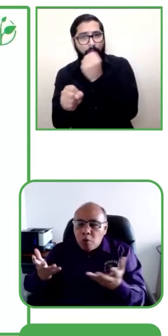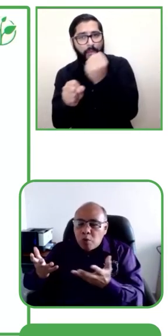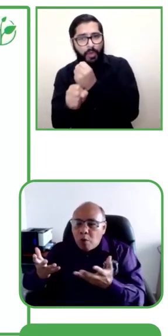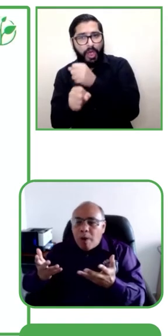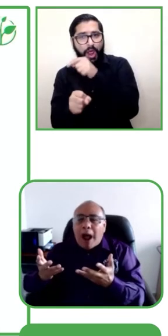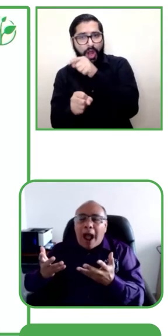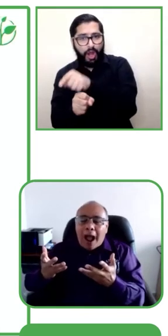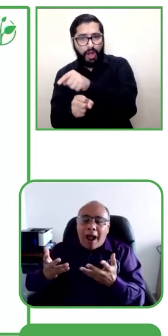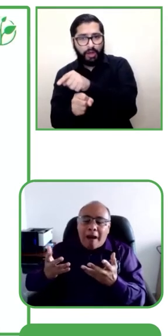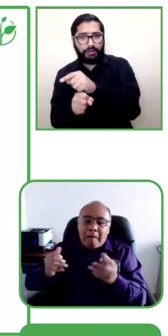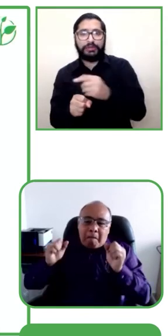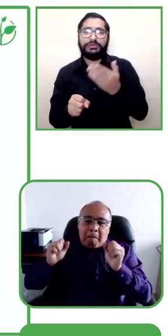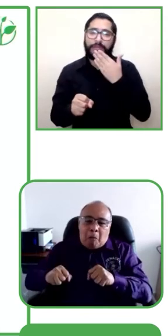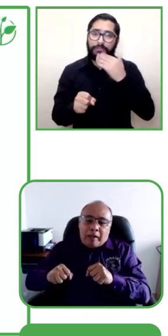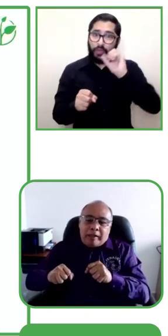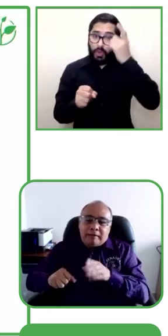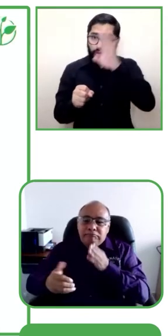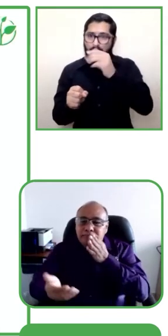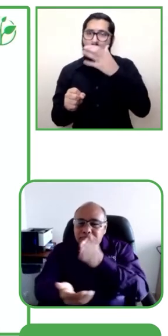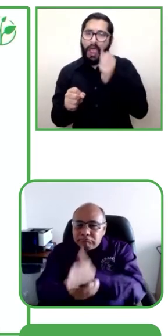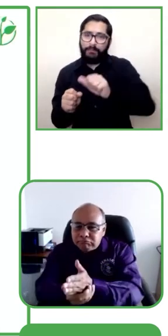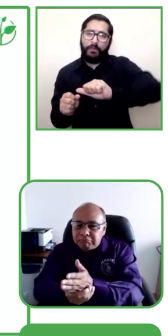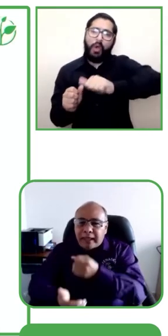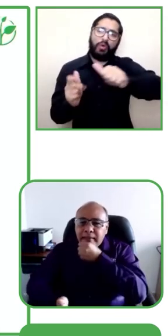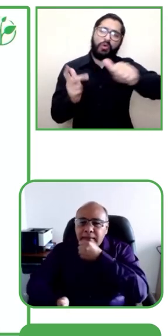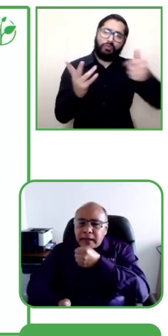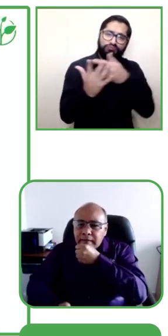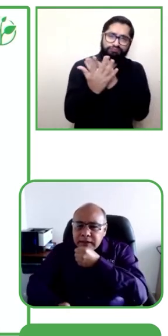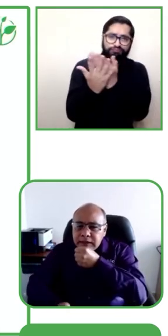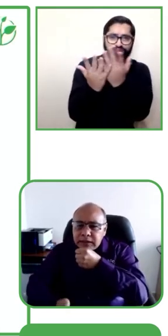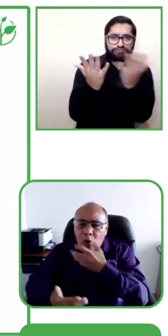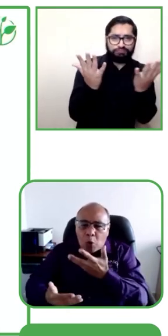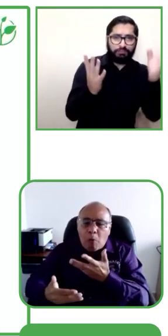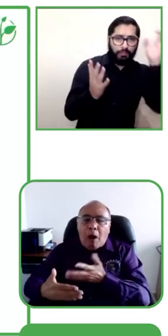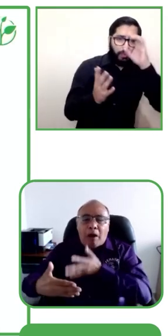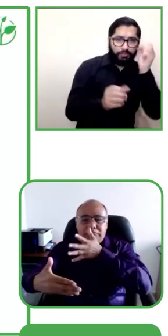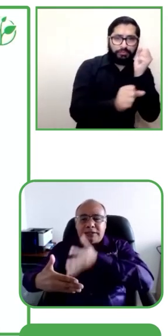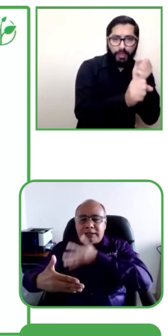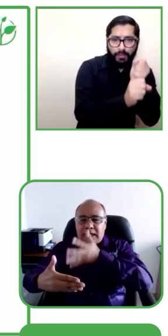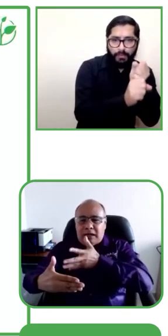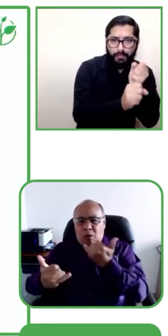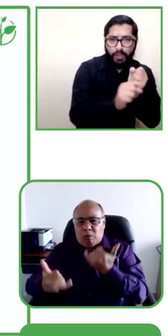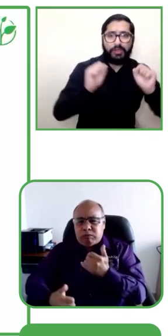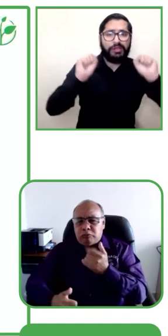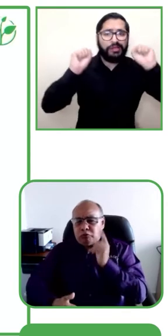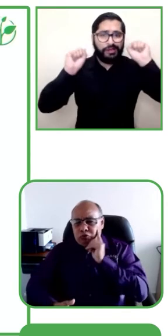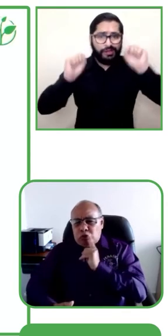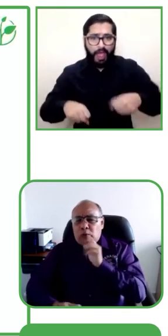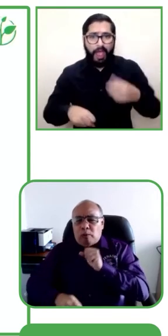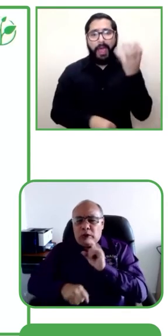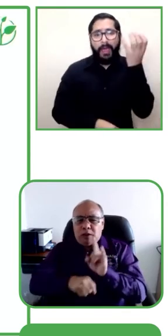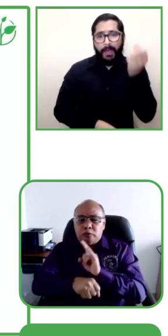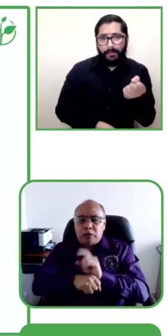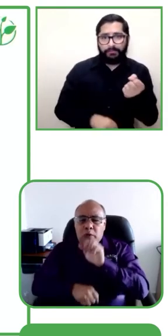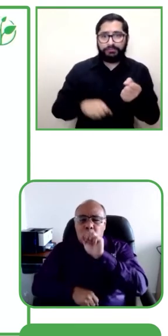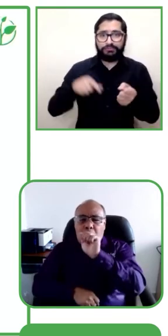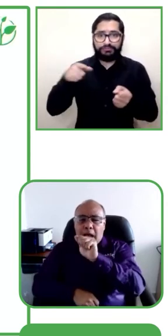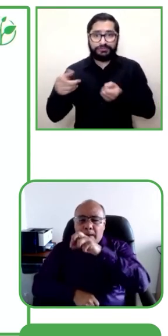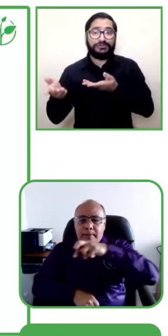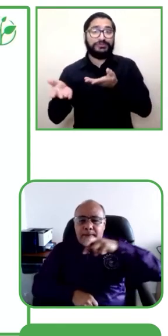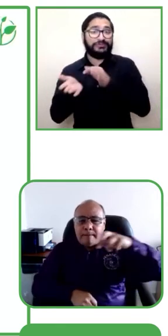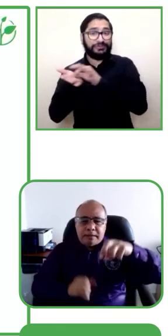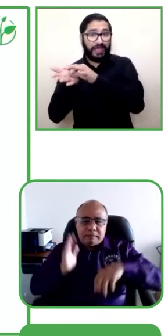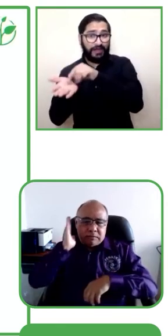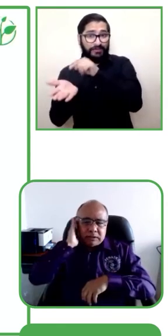búsqueda de su trabajo y pueden contar, digamos, con este servicio, van a una entrevista de